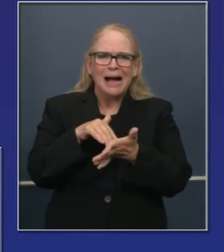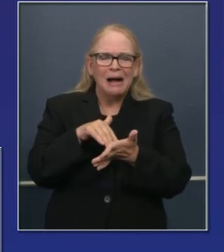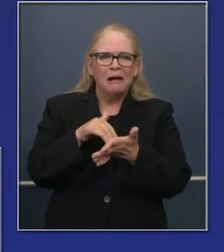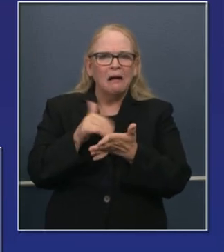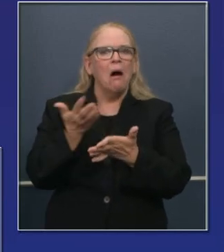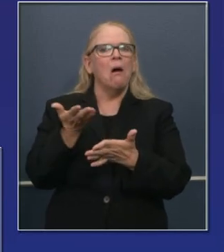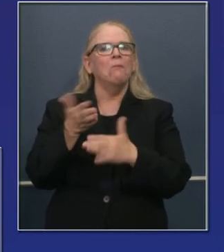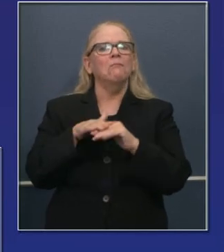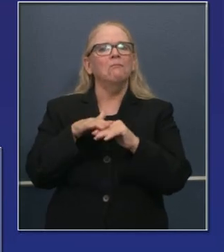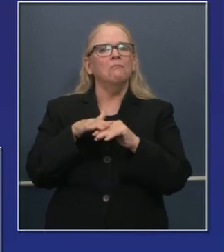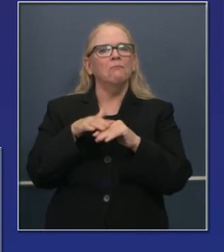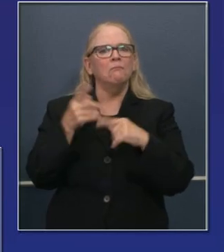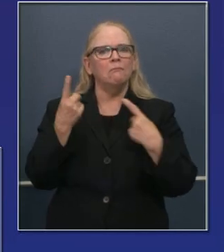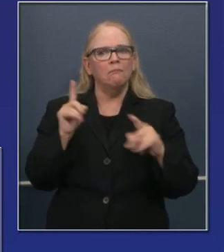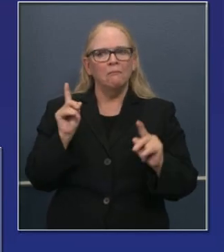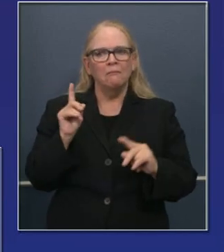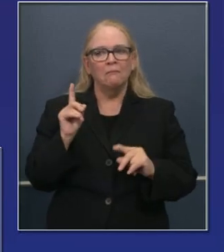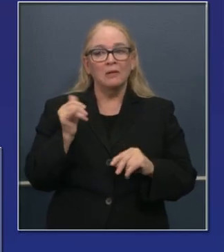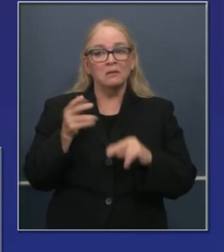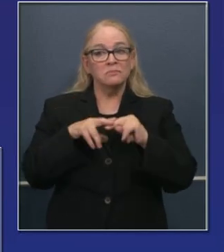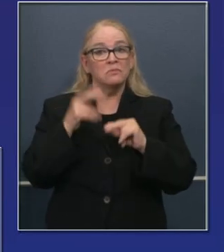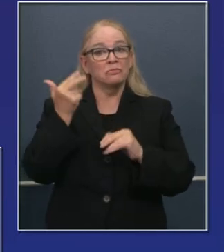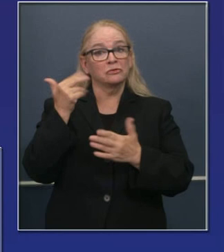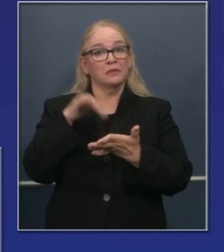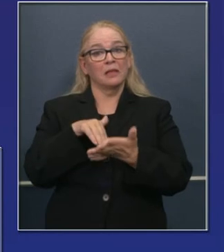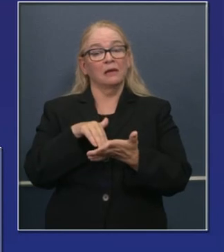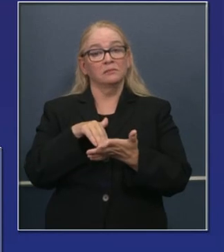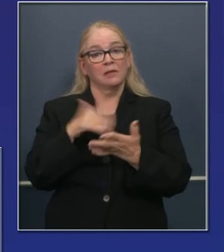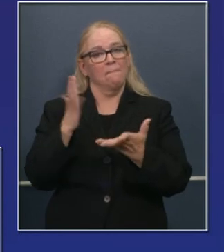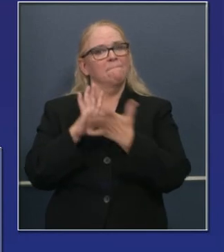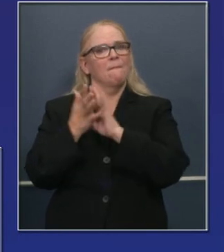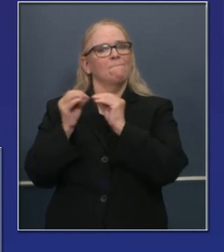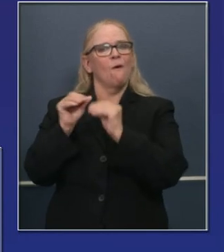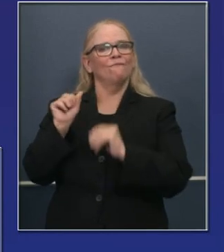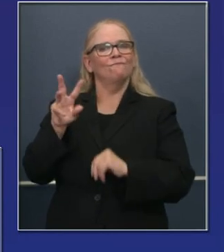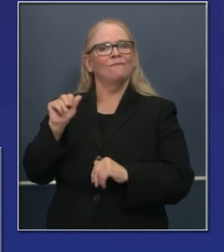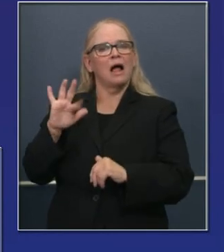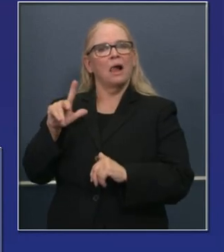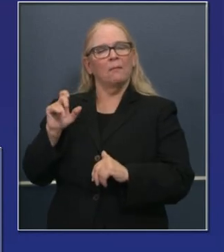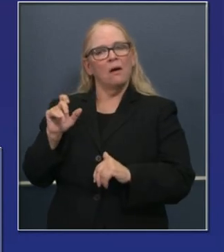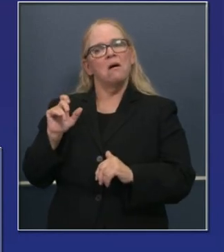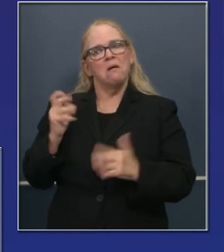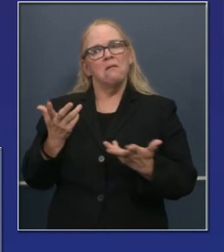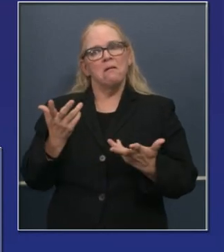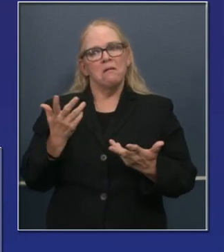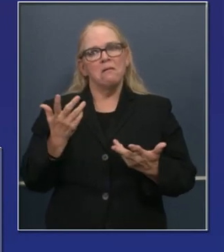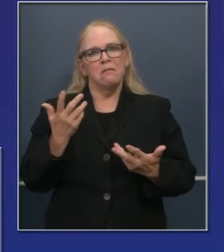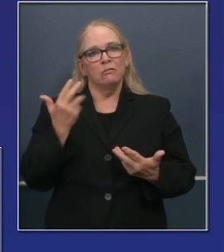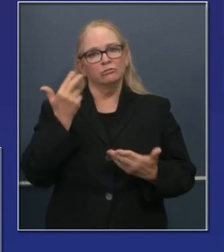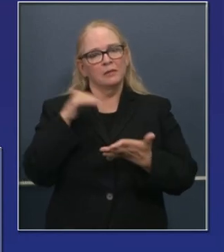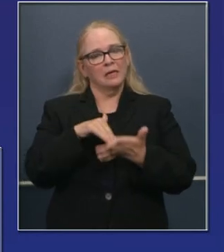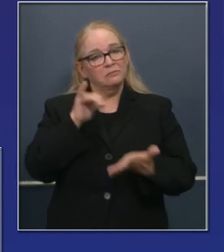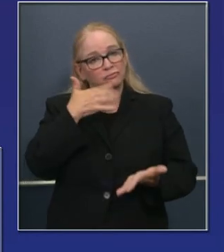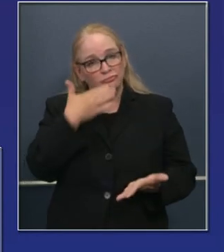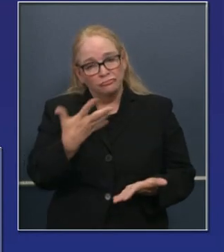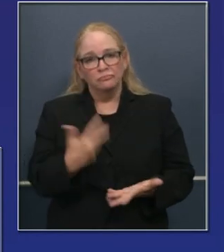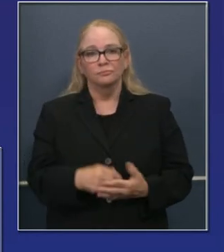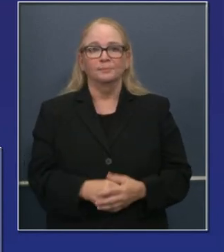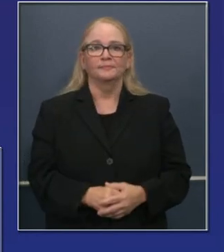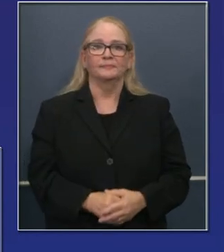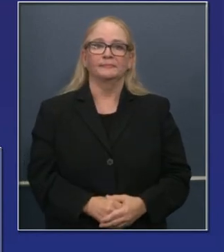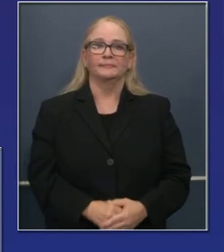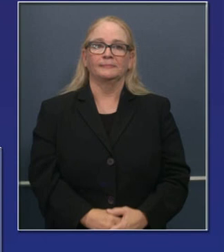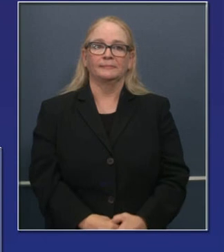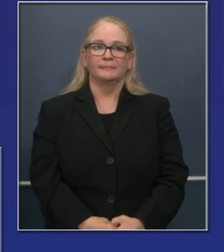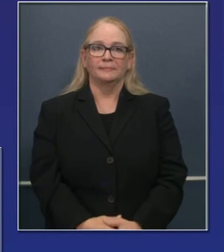circulando por unos 11.000. Esta cifra ascendió. Estamos a más de 13.000 en cuanto a nuestra capacidad de ventiladores